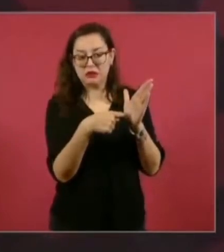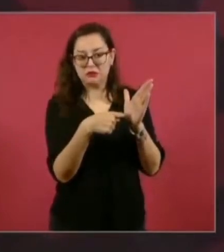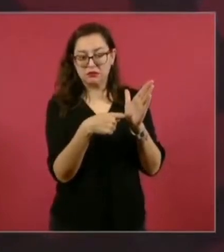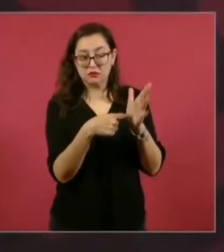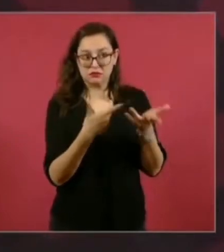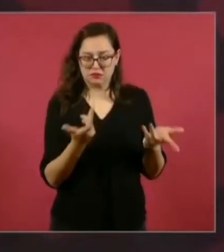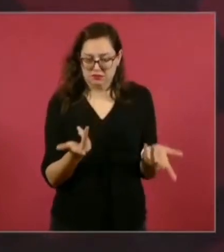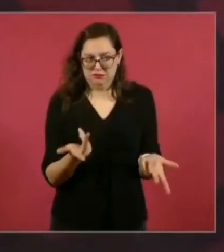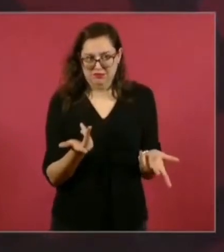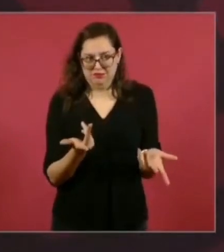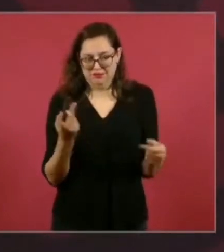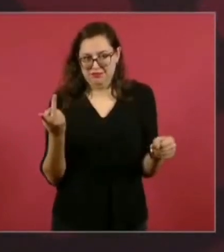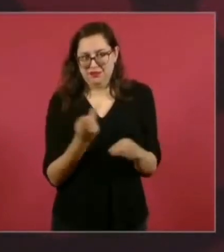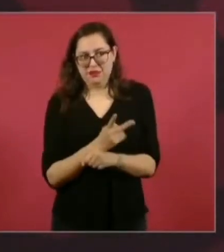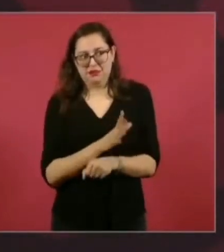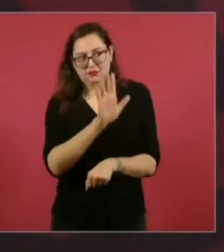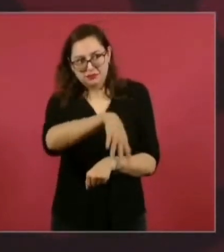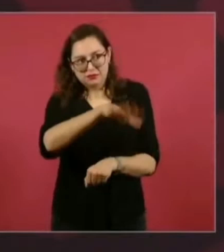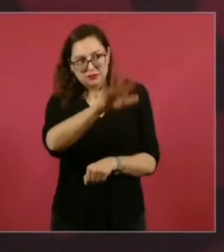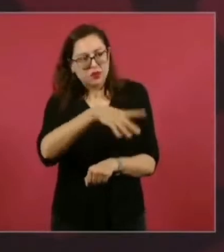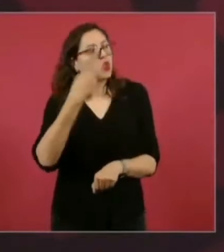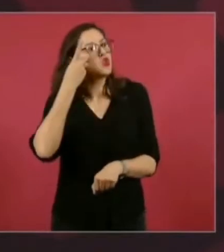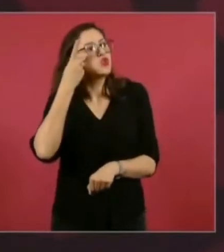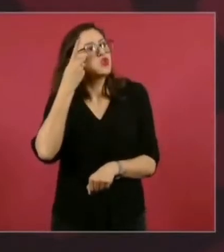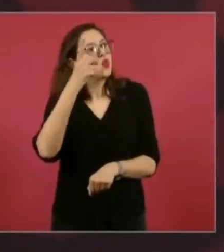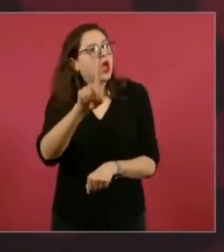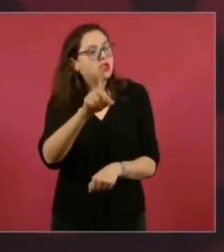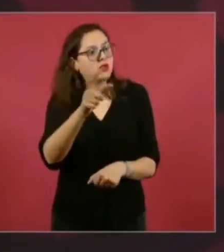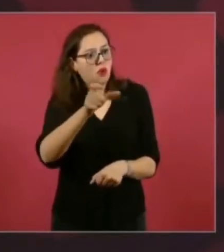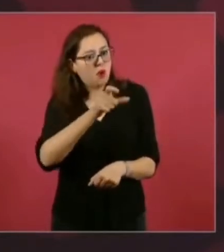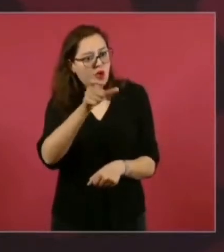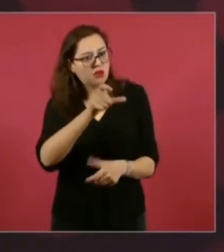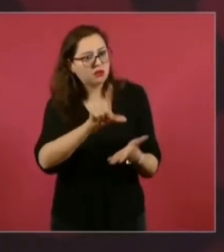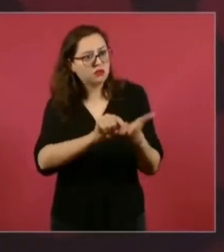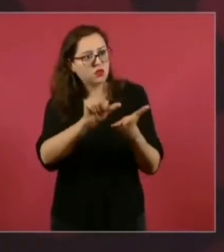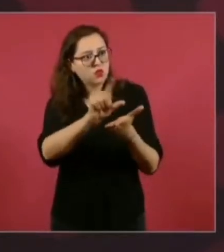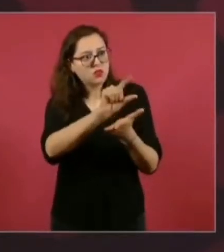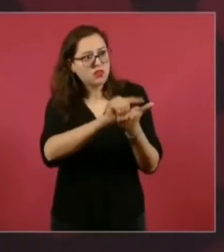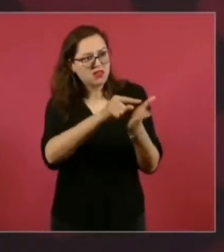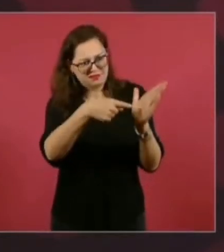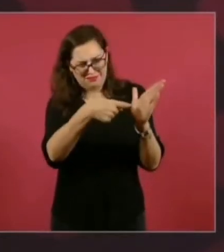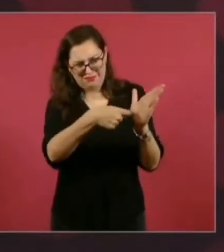lo difunden